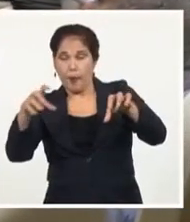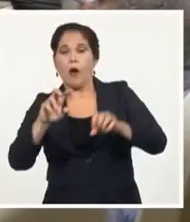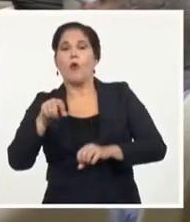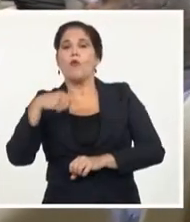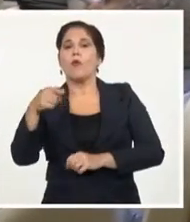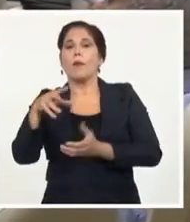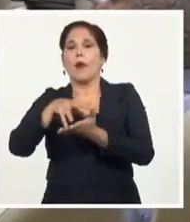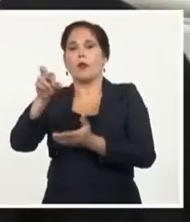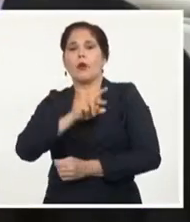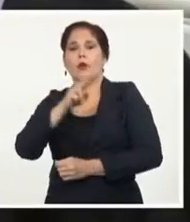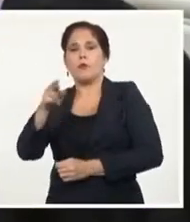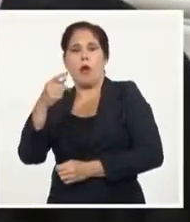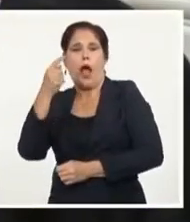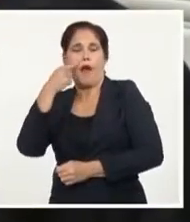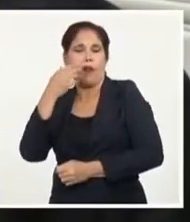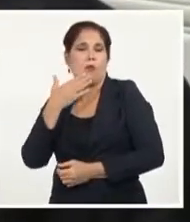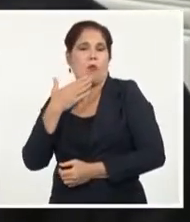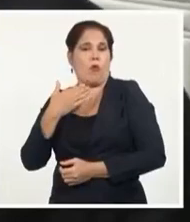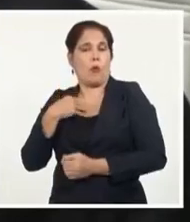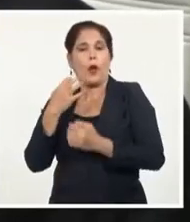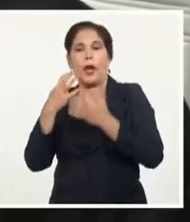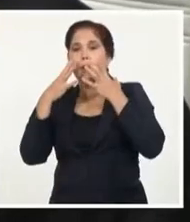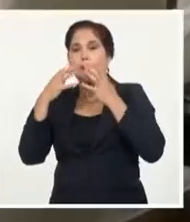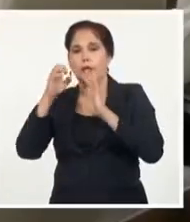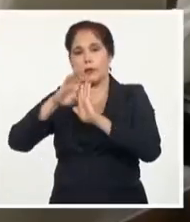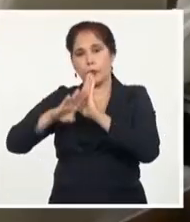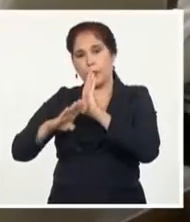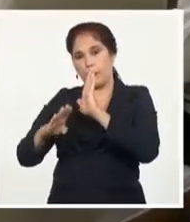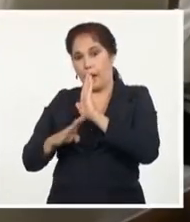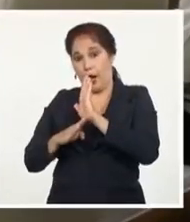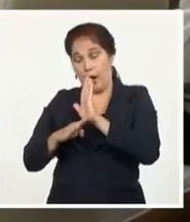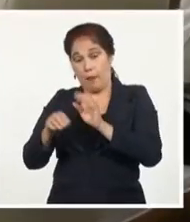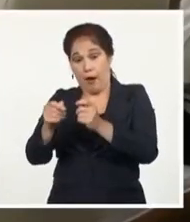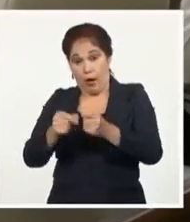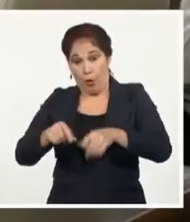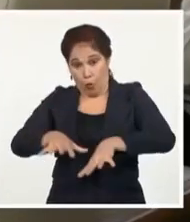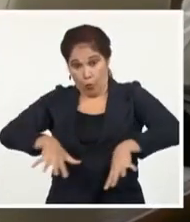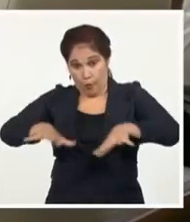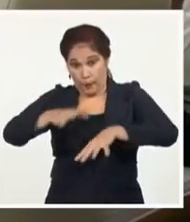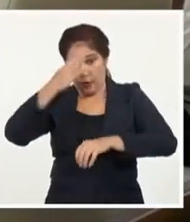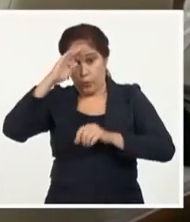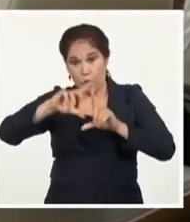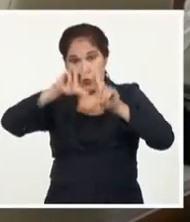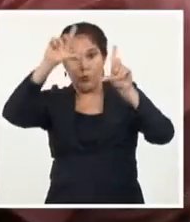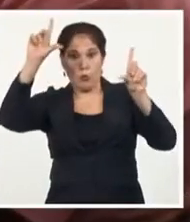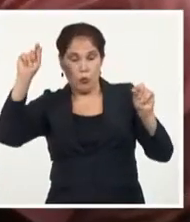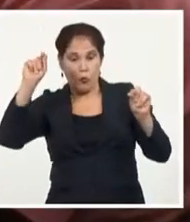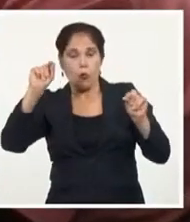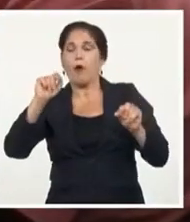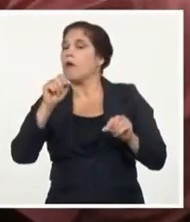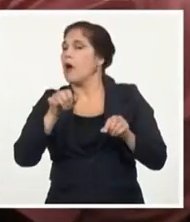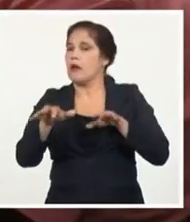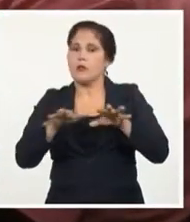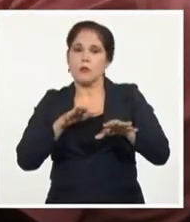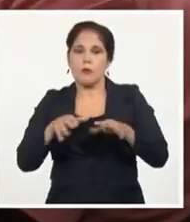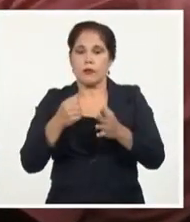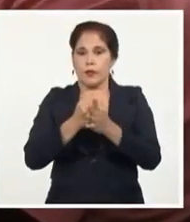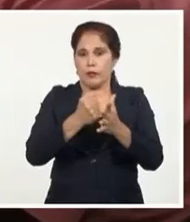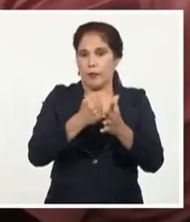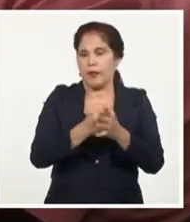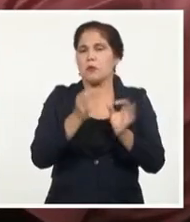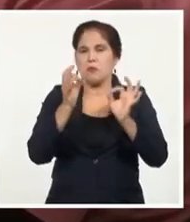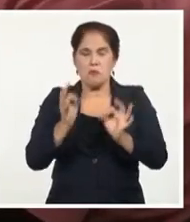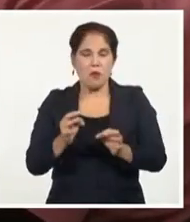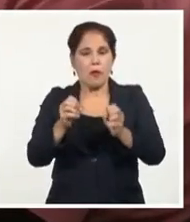Revolución para chequear la marcha de importantes programas de la vida socioeconómica del país, entre ellos, las acciones para el enfrentamiento